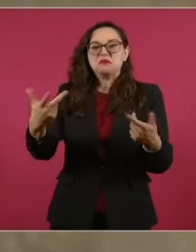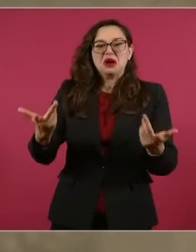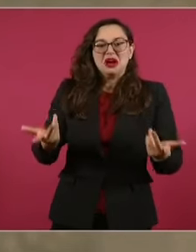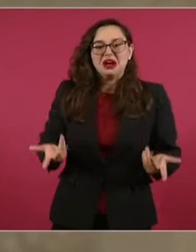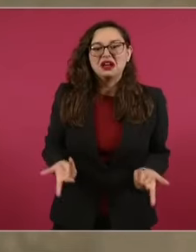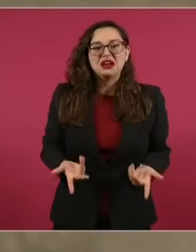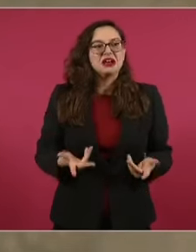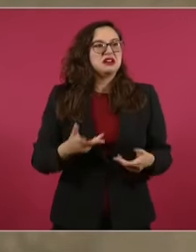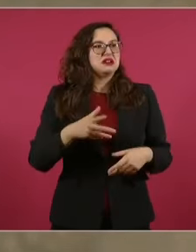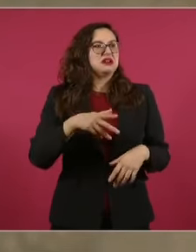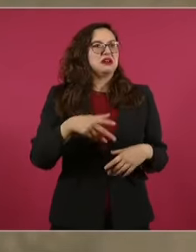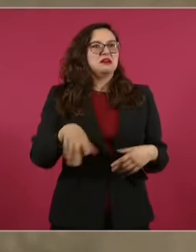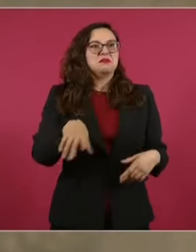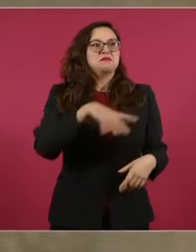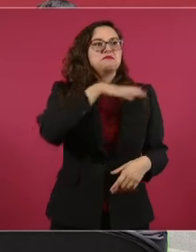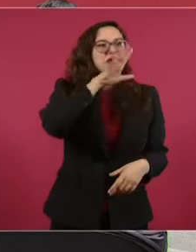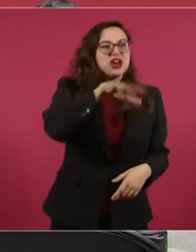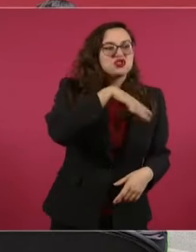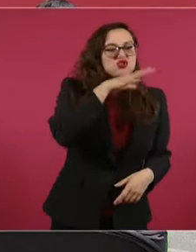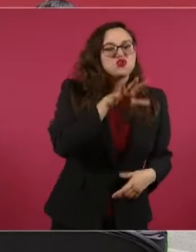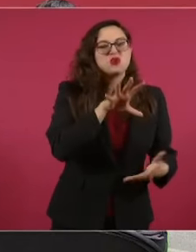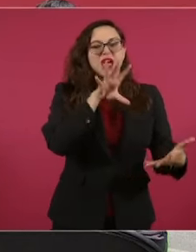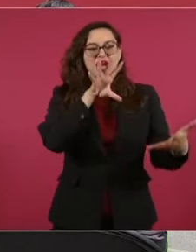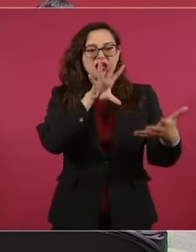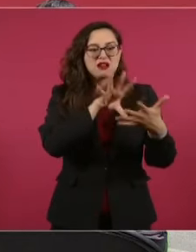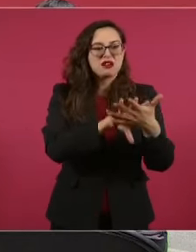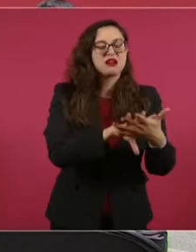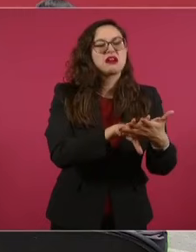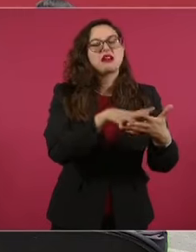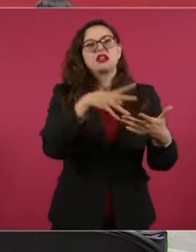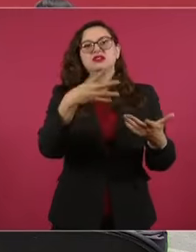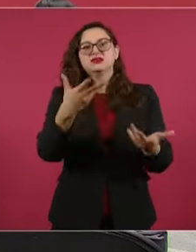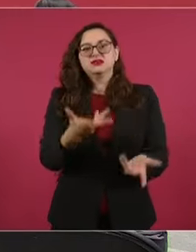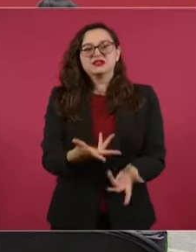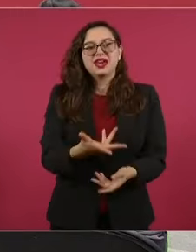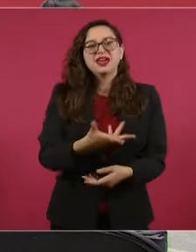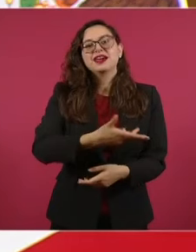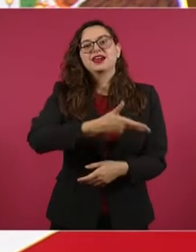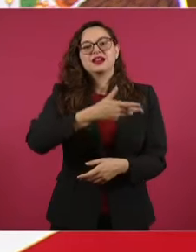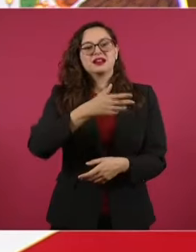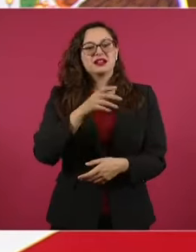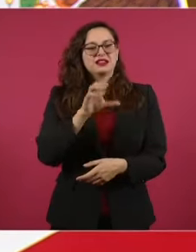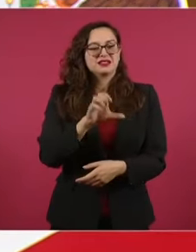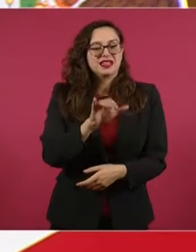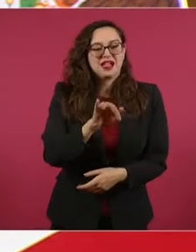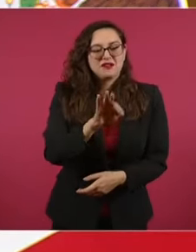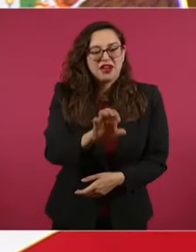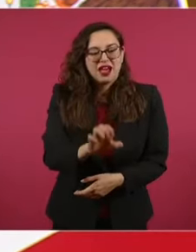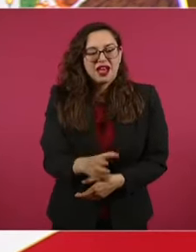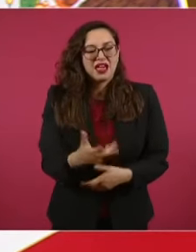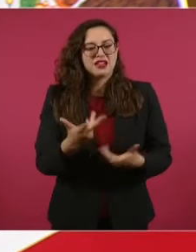Pemex, Comisión Federal de Electricidad, etcétera, etcétera. Bueno,